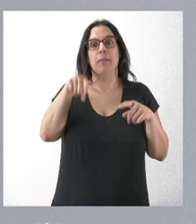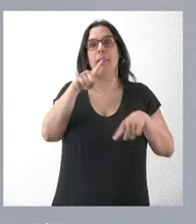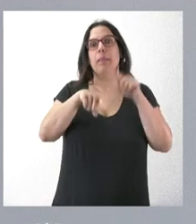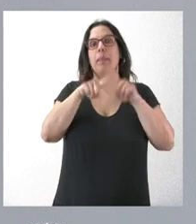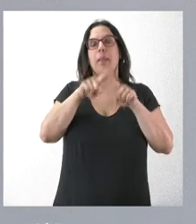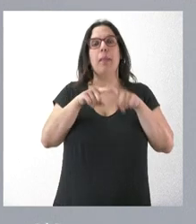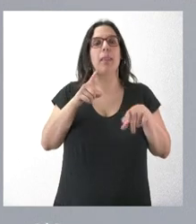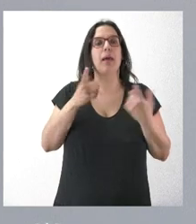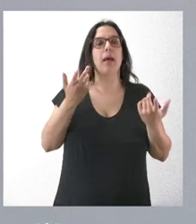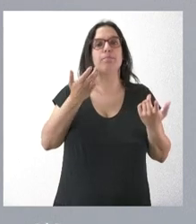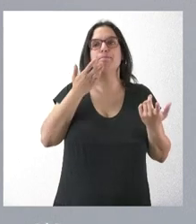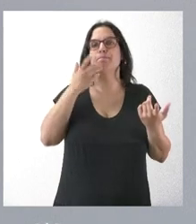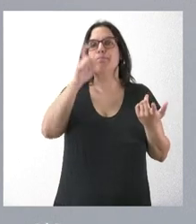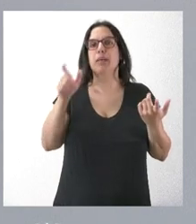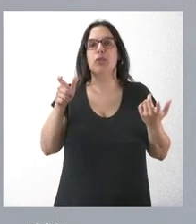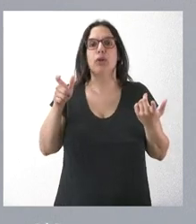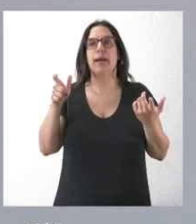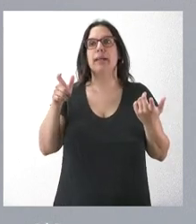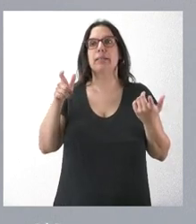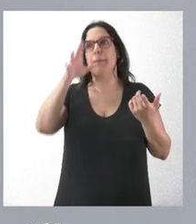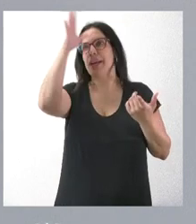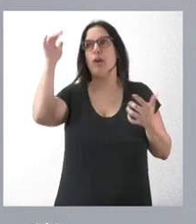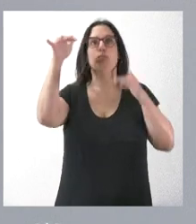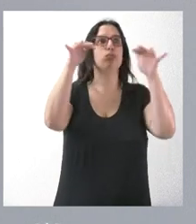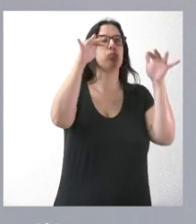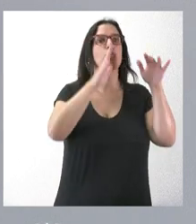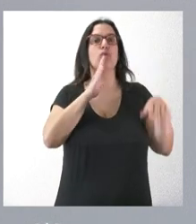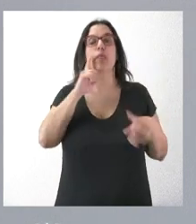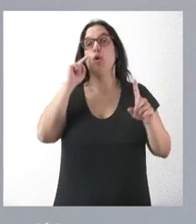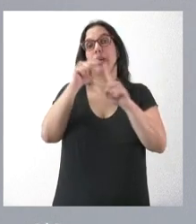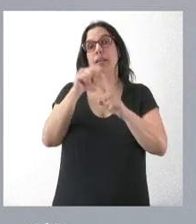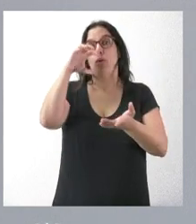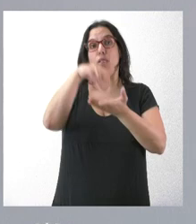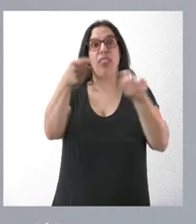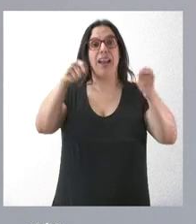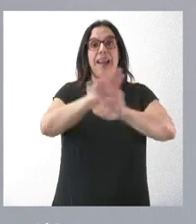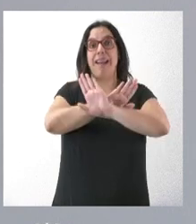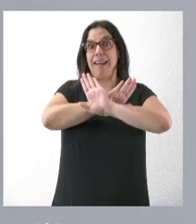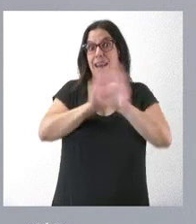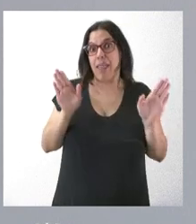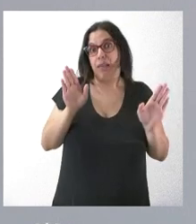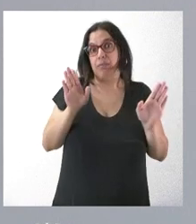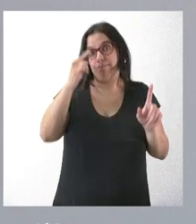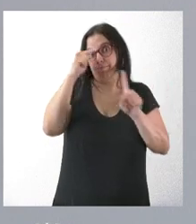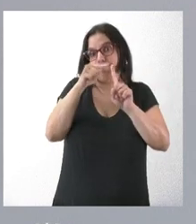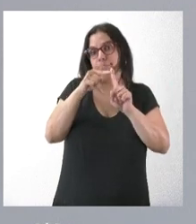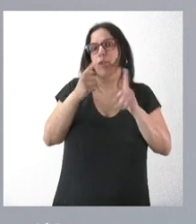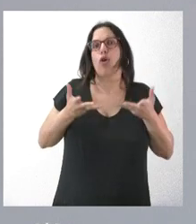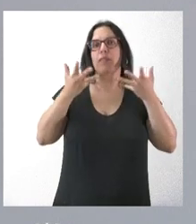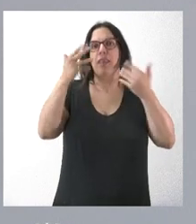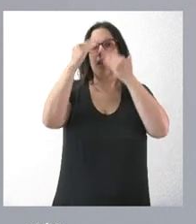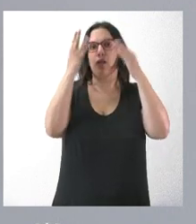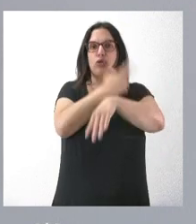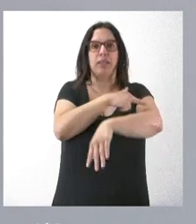movimientos de las personas durante el verano, con el objetivo de no tener que cerrar ningún centro sanitario y poder dar la mejor prestación sanitaria